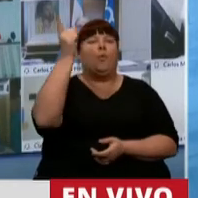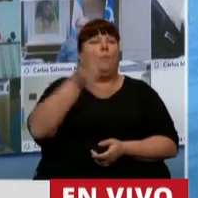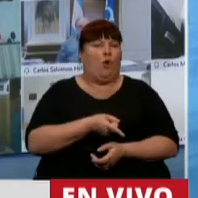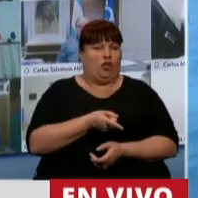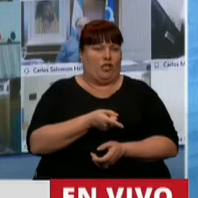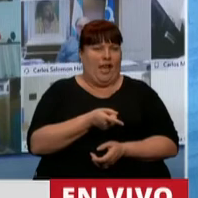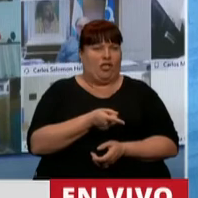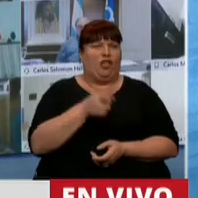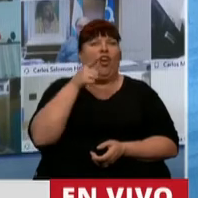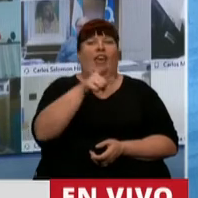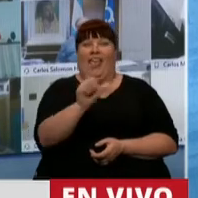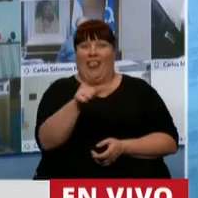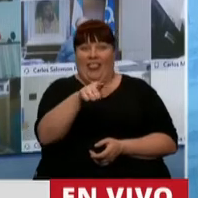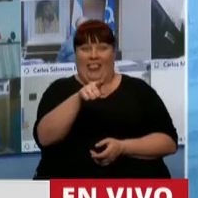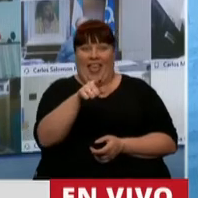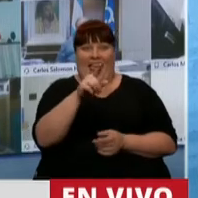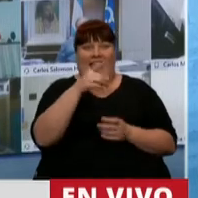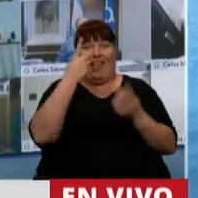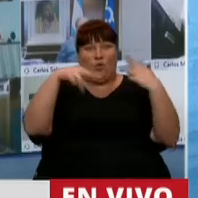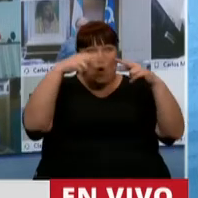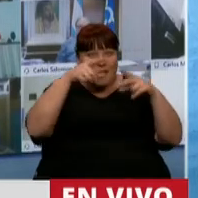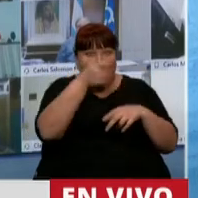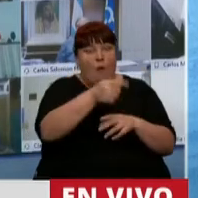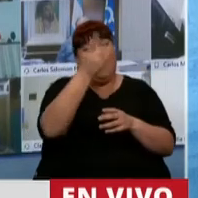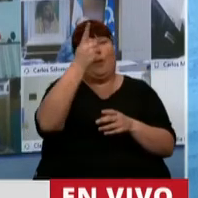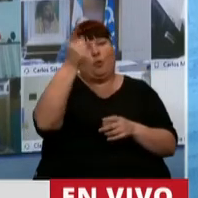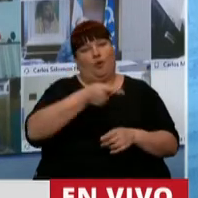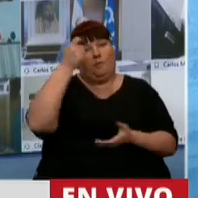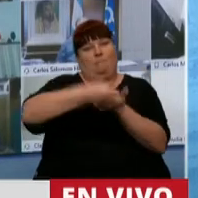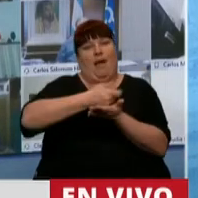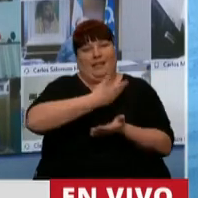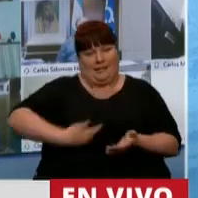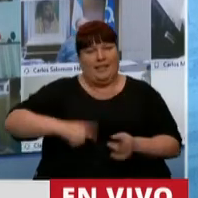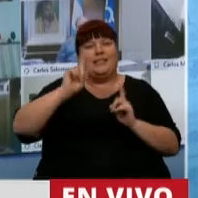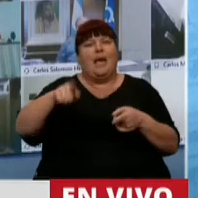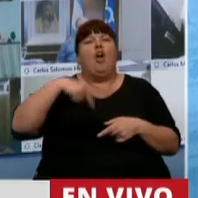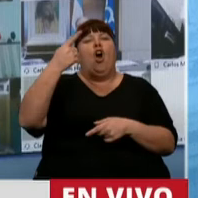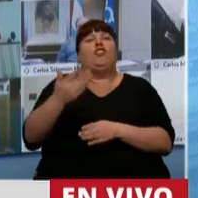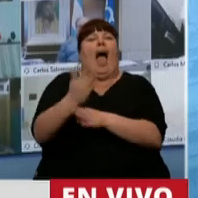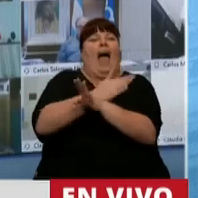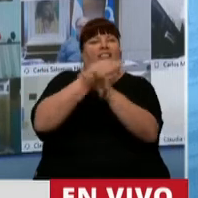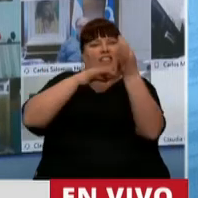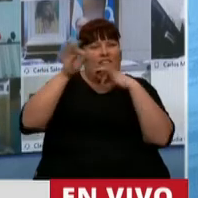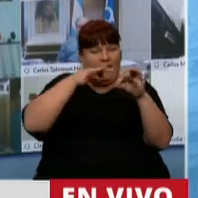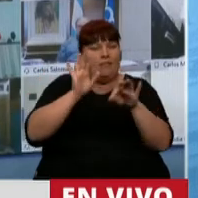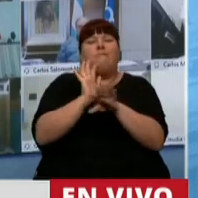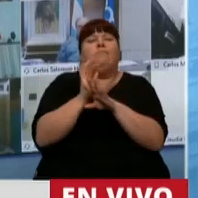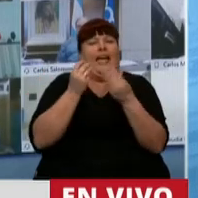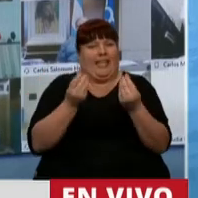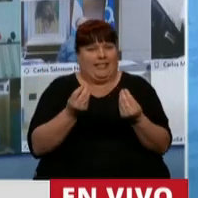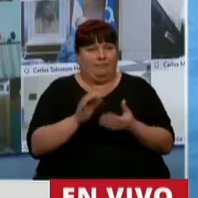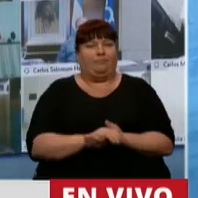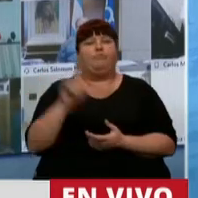de esos paquetes. También se ofrece un paquete de preventa que significa